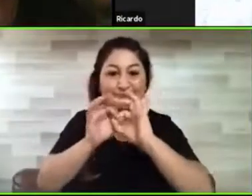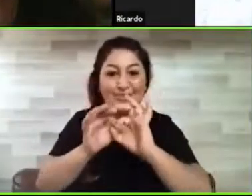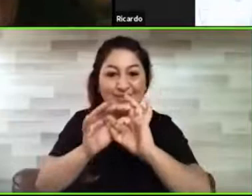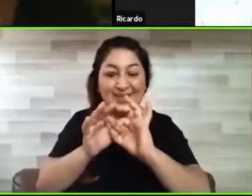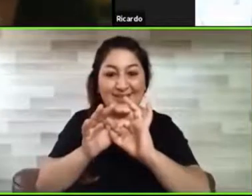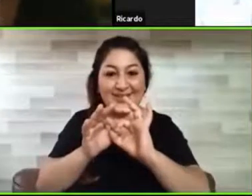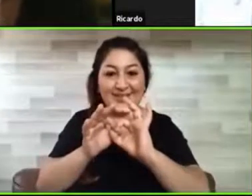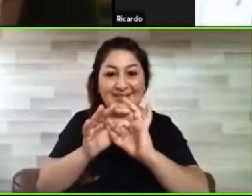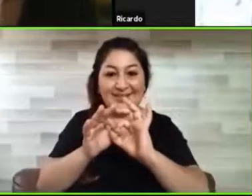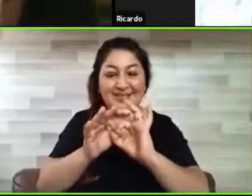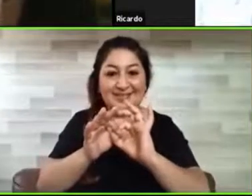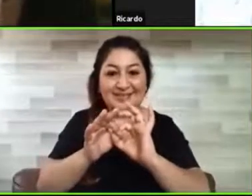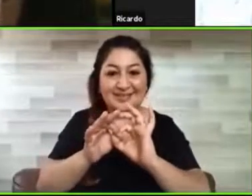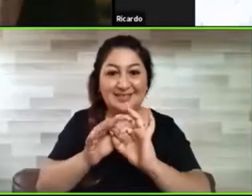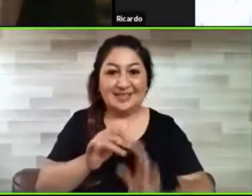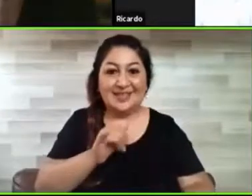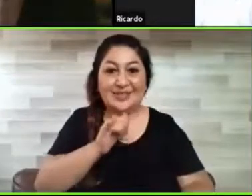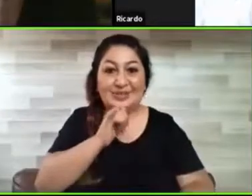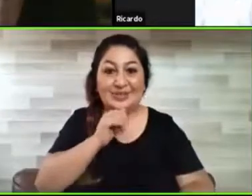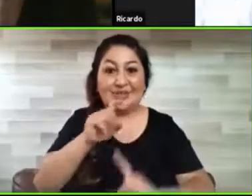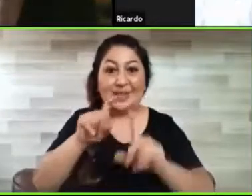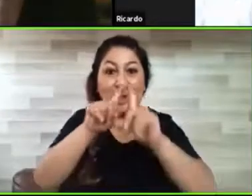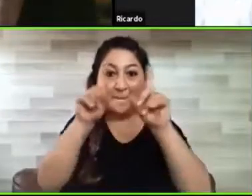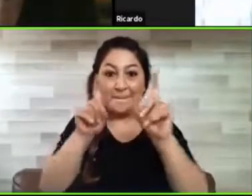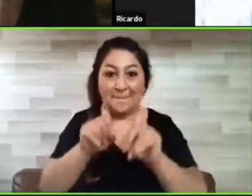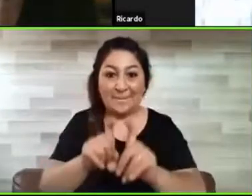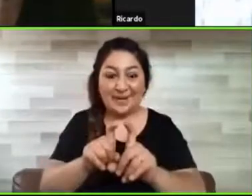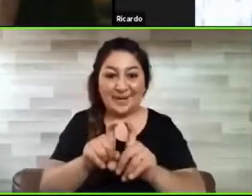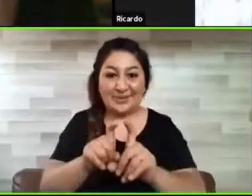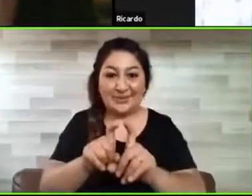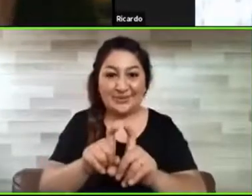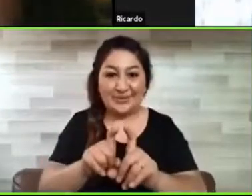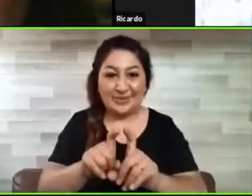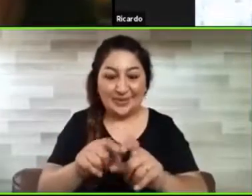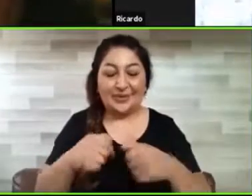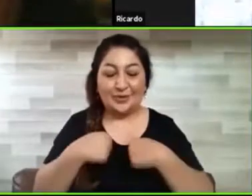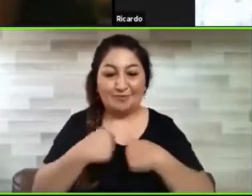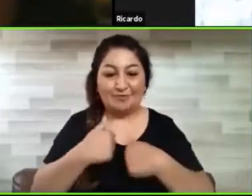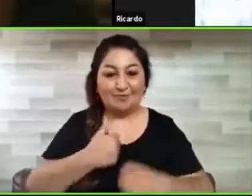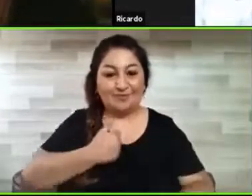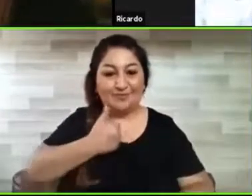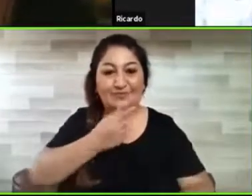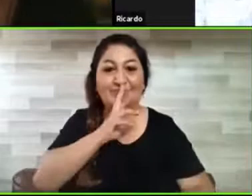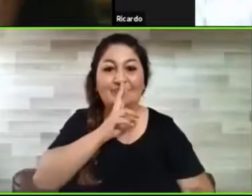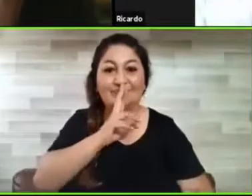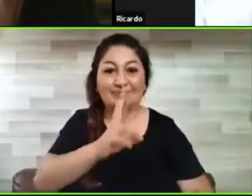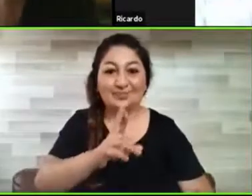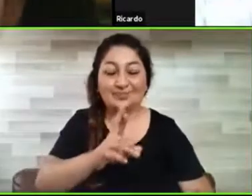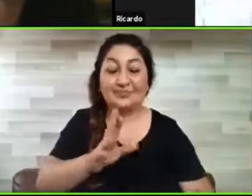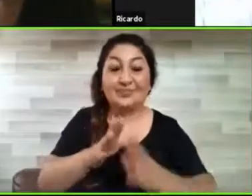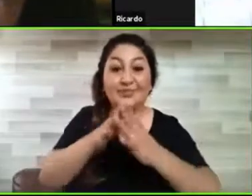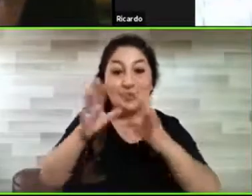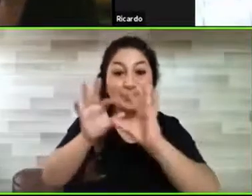no sé si habrá alguna pregunta. Estoy disponible para ello. Muchas gracias.